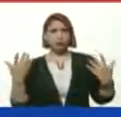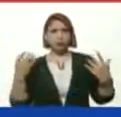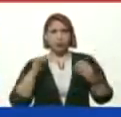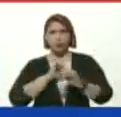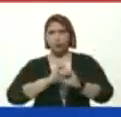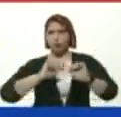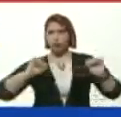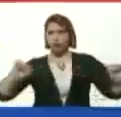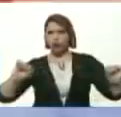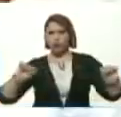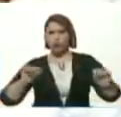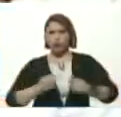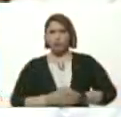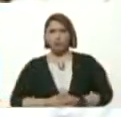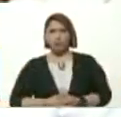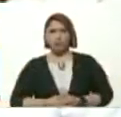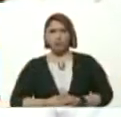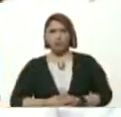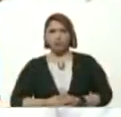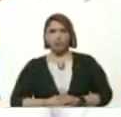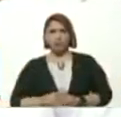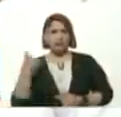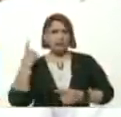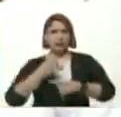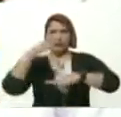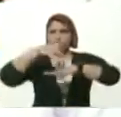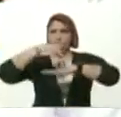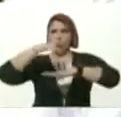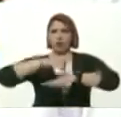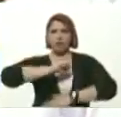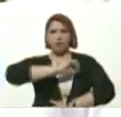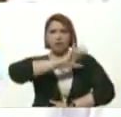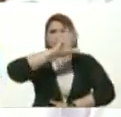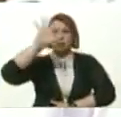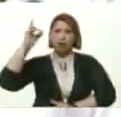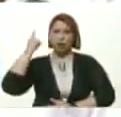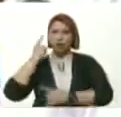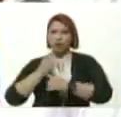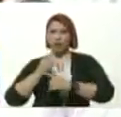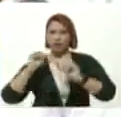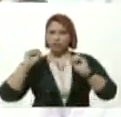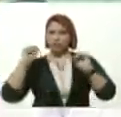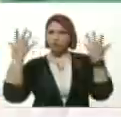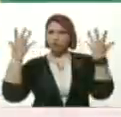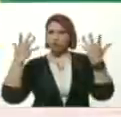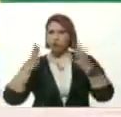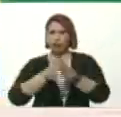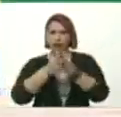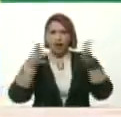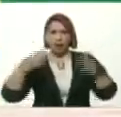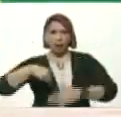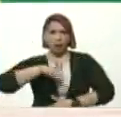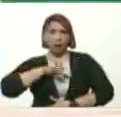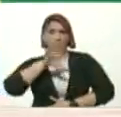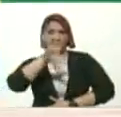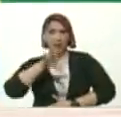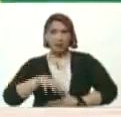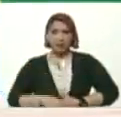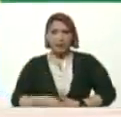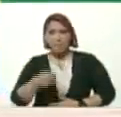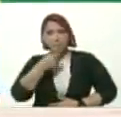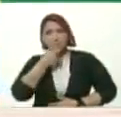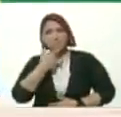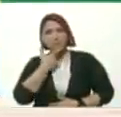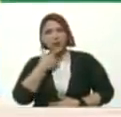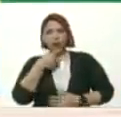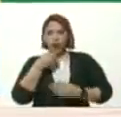Y subir a los cielos Cuando haya que subir Para conquistar Lo grande Para nuestra patria Lo bello Y